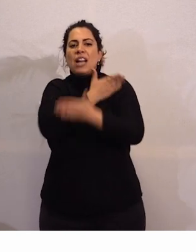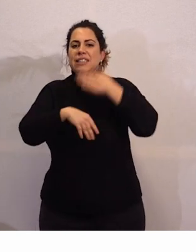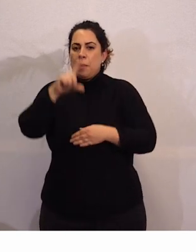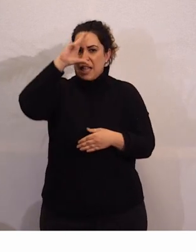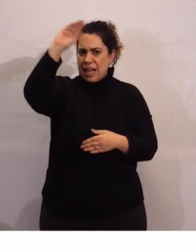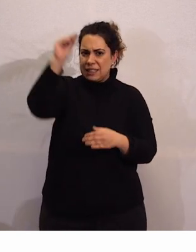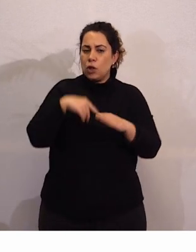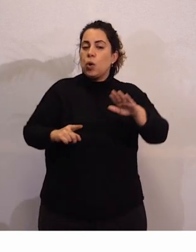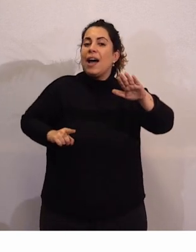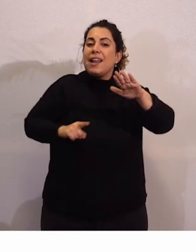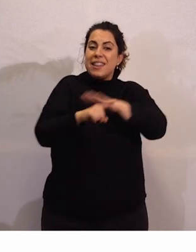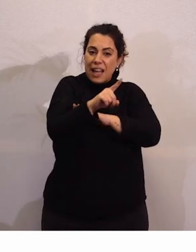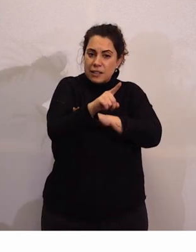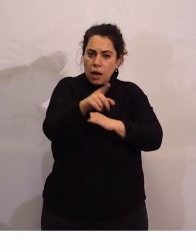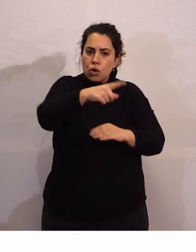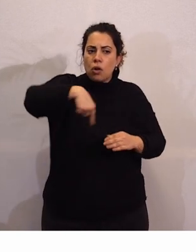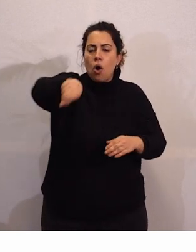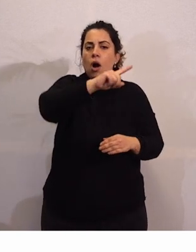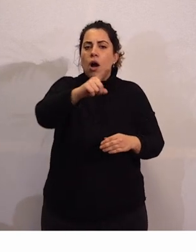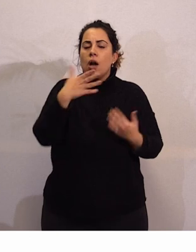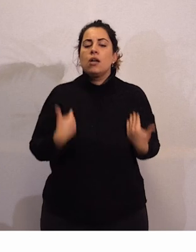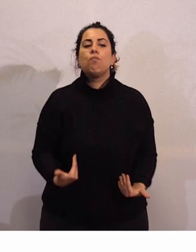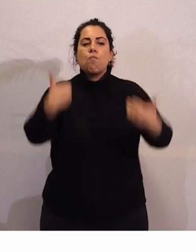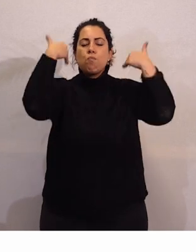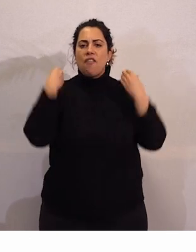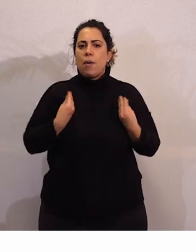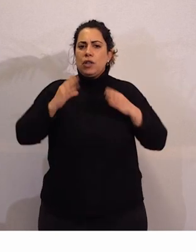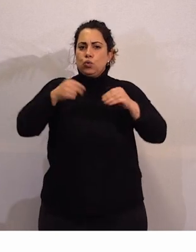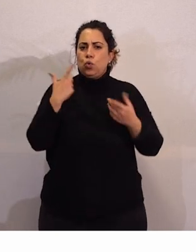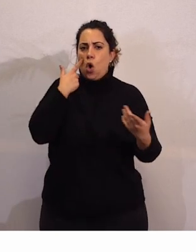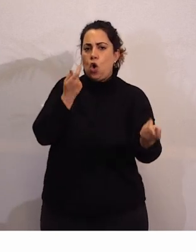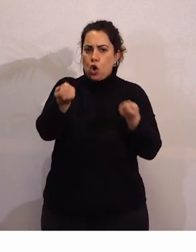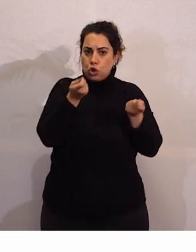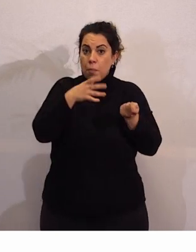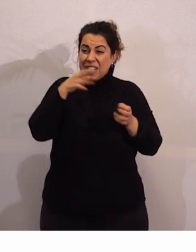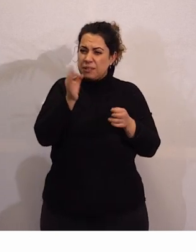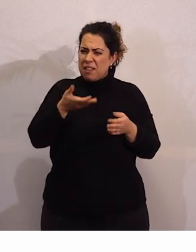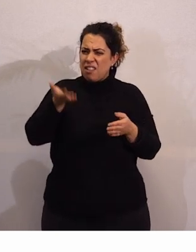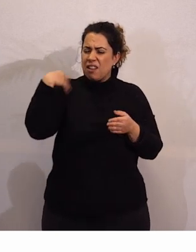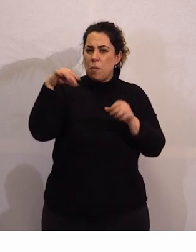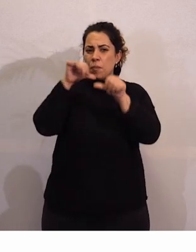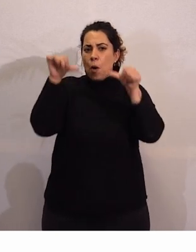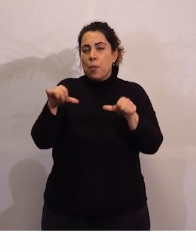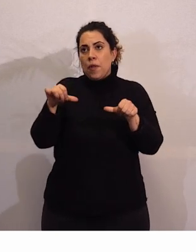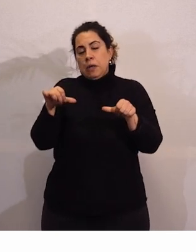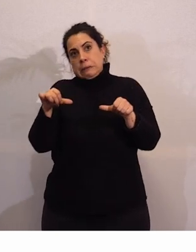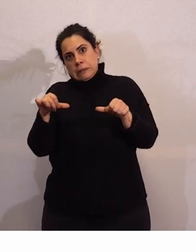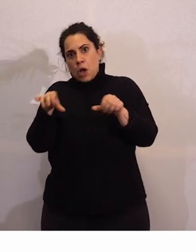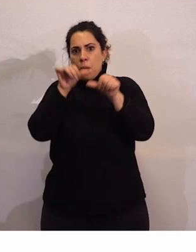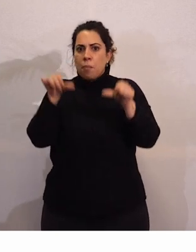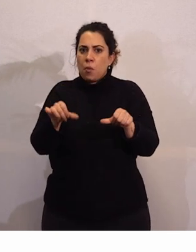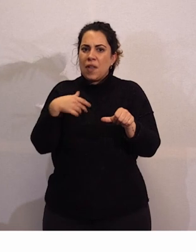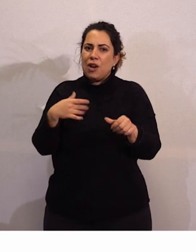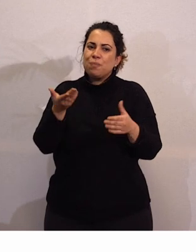intelectual y de desarrollo tomen el control de sus vidas ya que es verdad que venimos de un modelo que no están considerados de la mejor